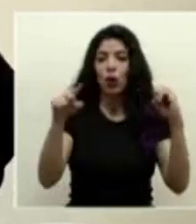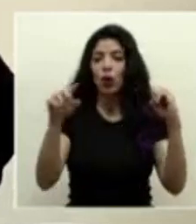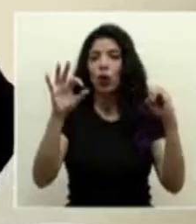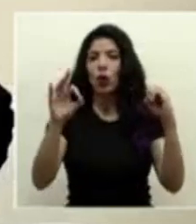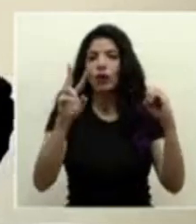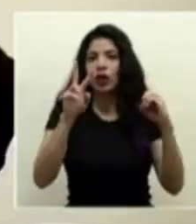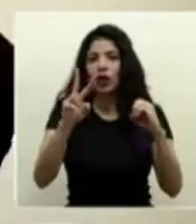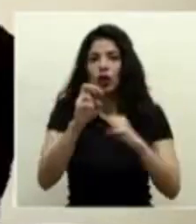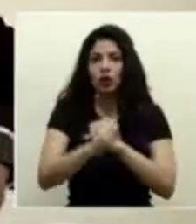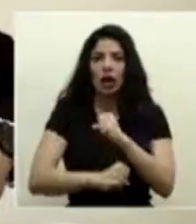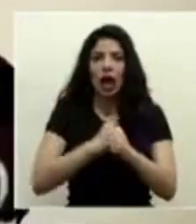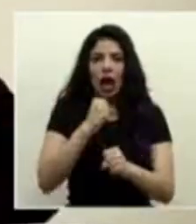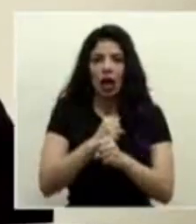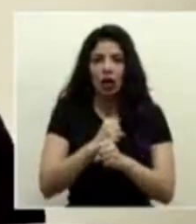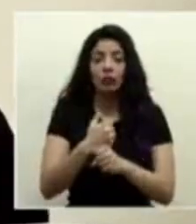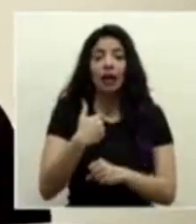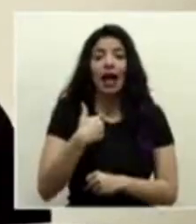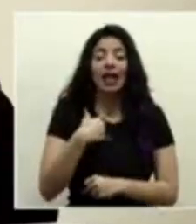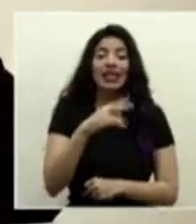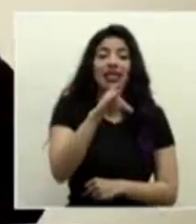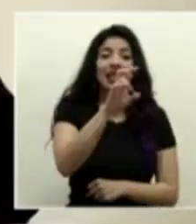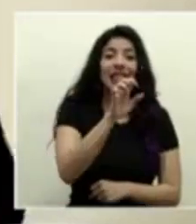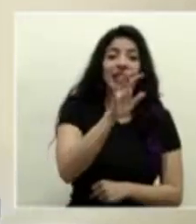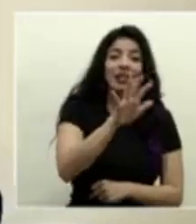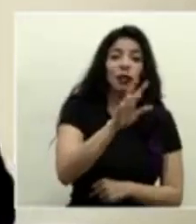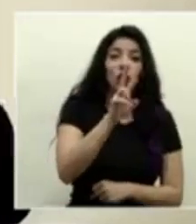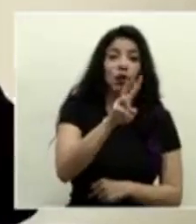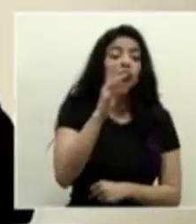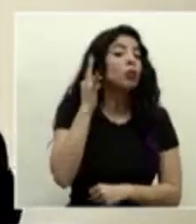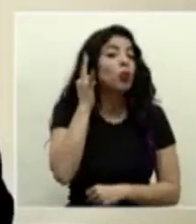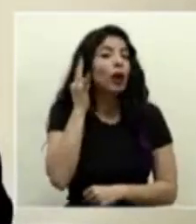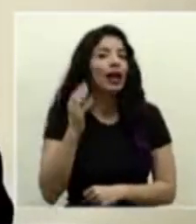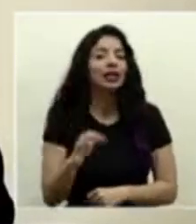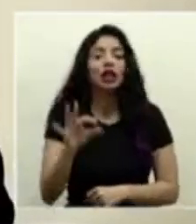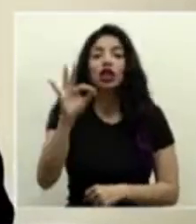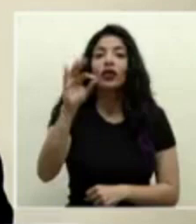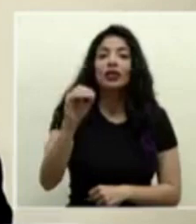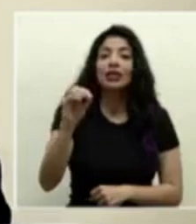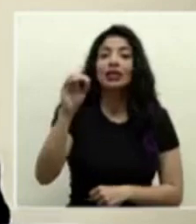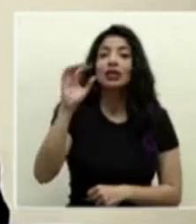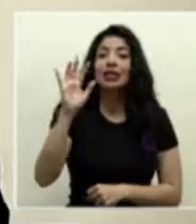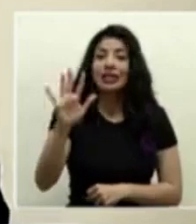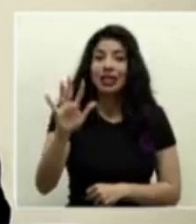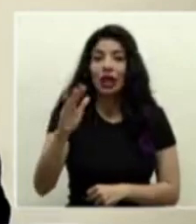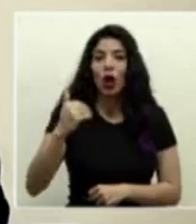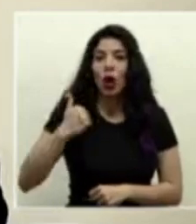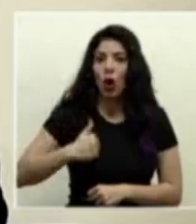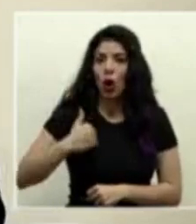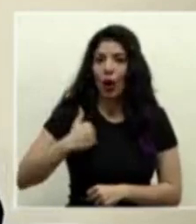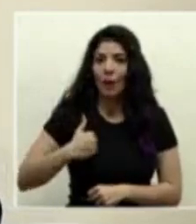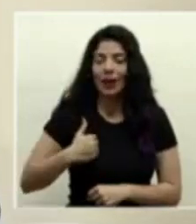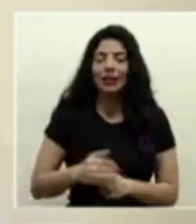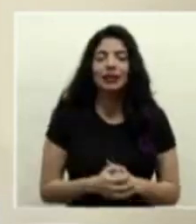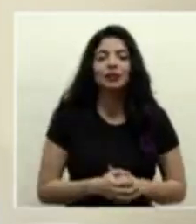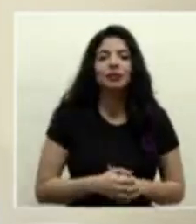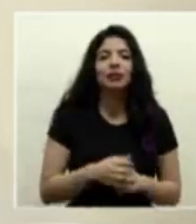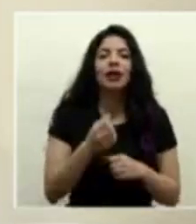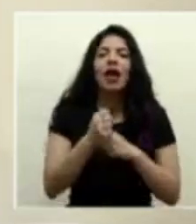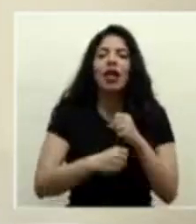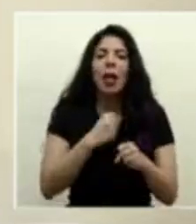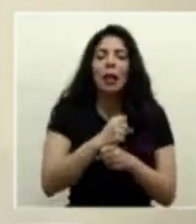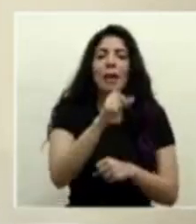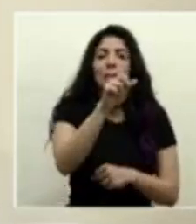años. Acá tenemos 752 mujeres, 905 que son hombres. Por edad son 1